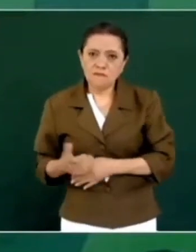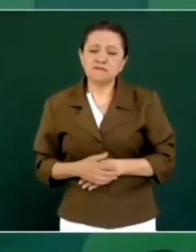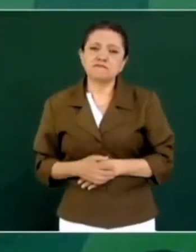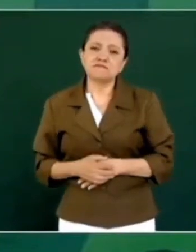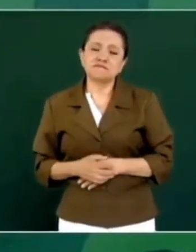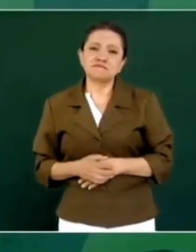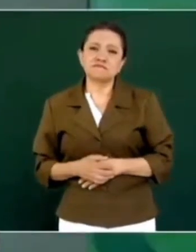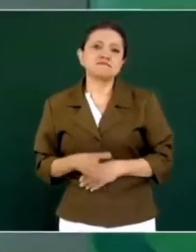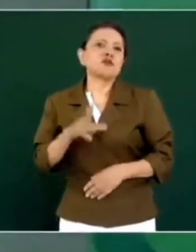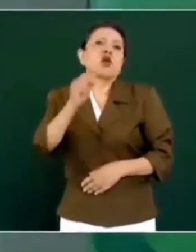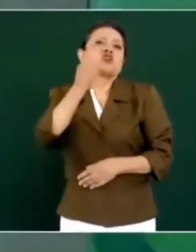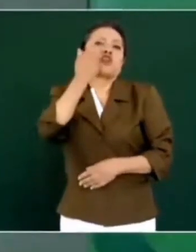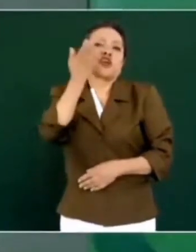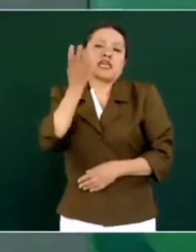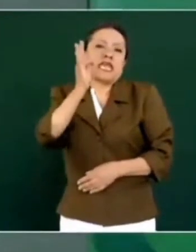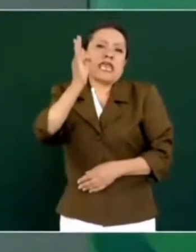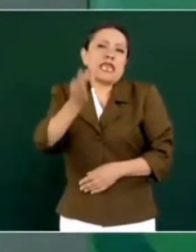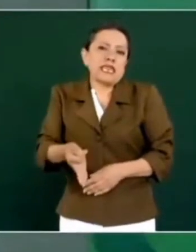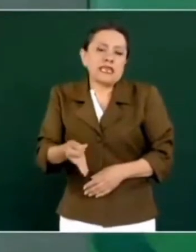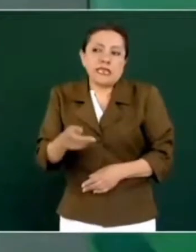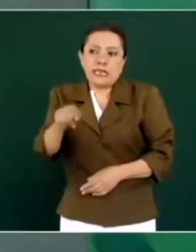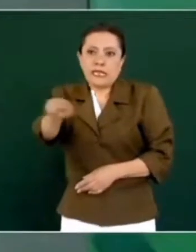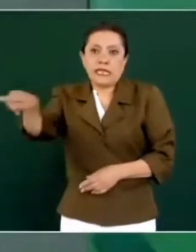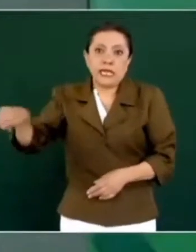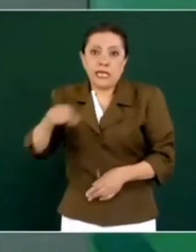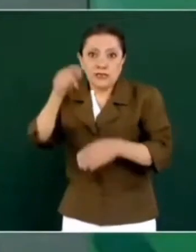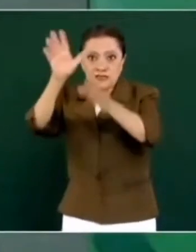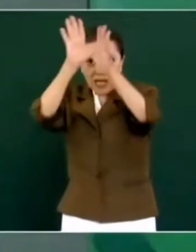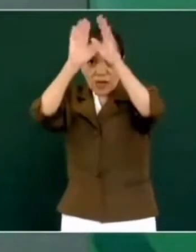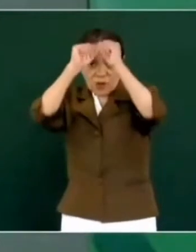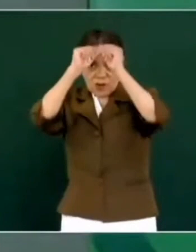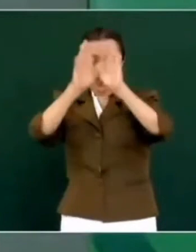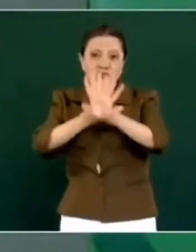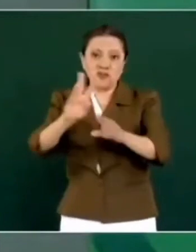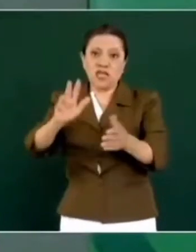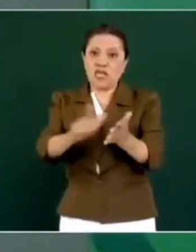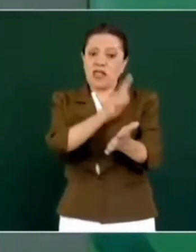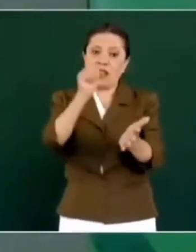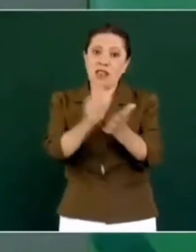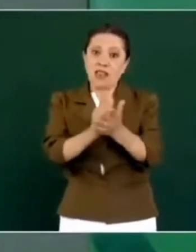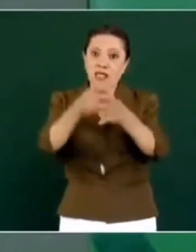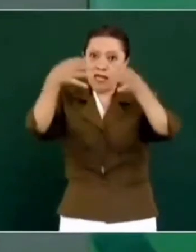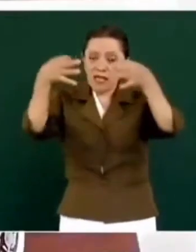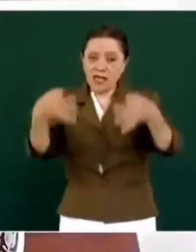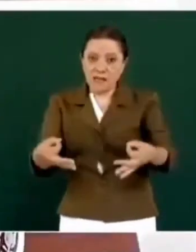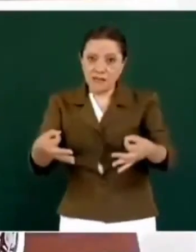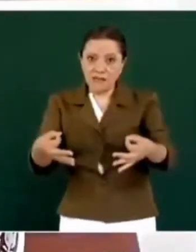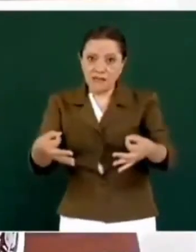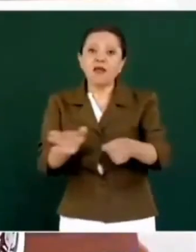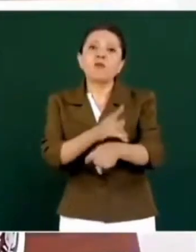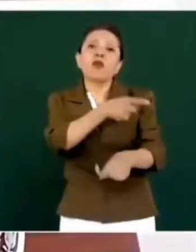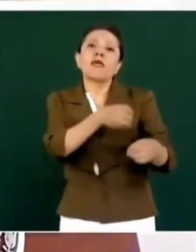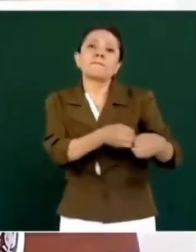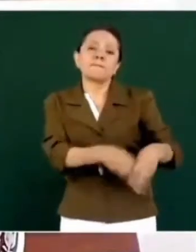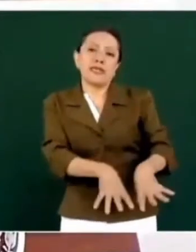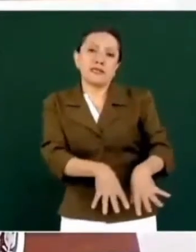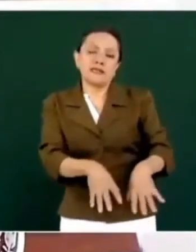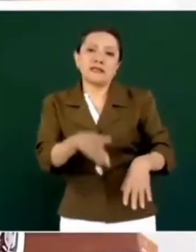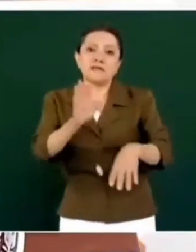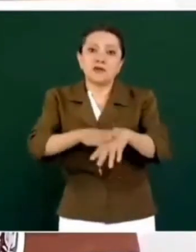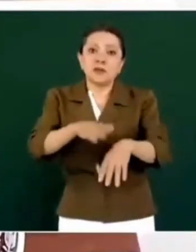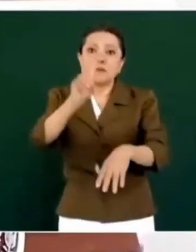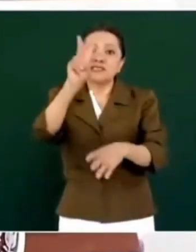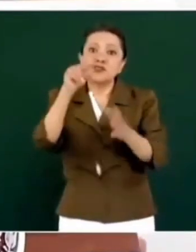no quieren que se regularice la situación de más de dos mil